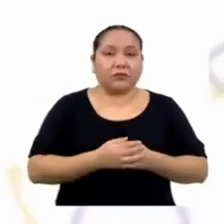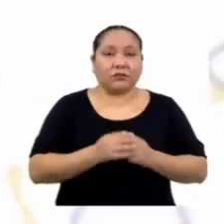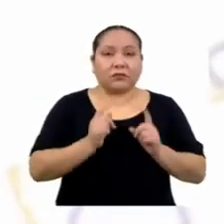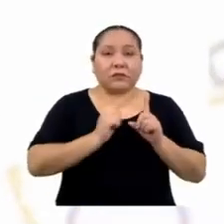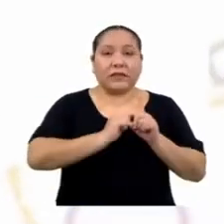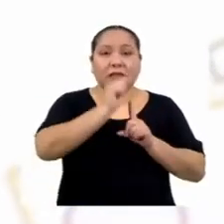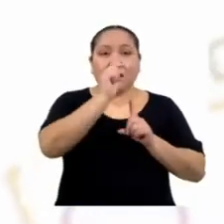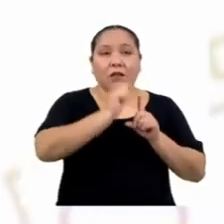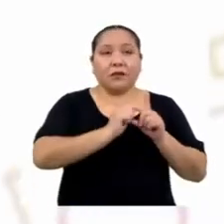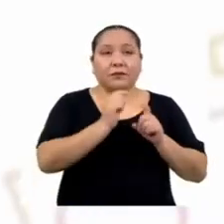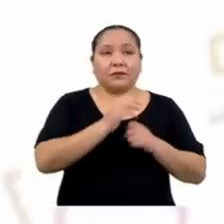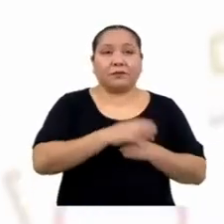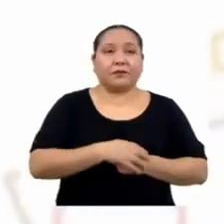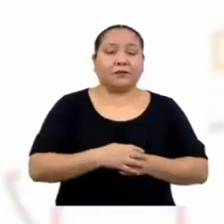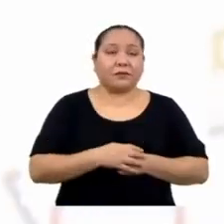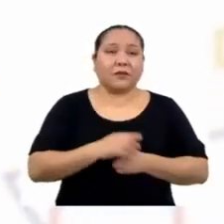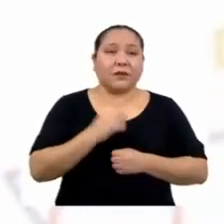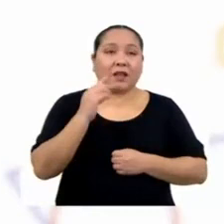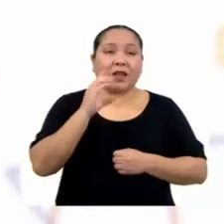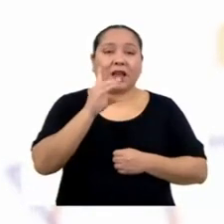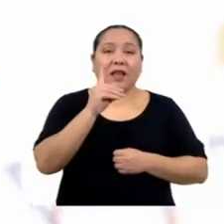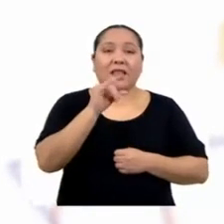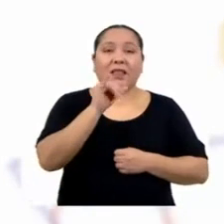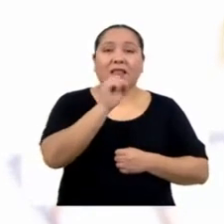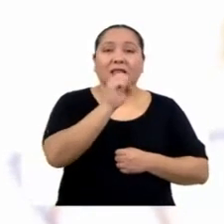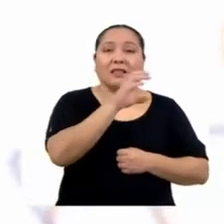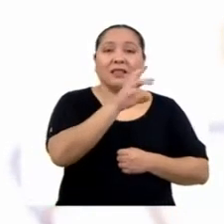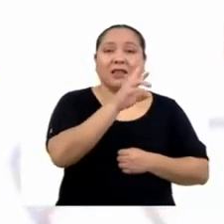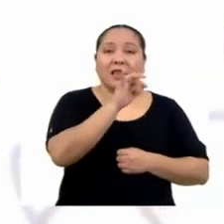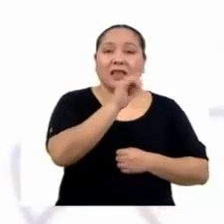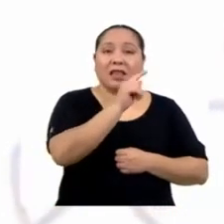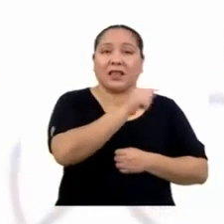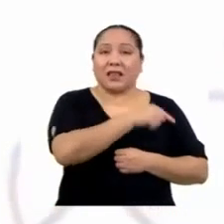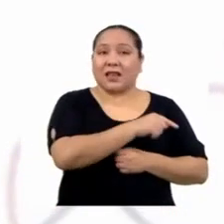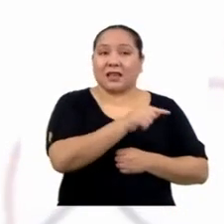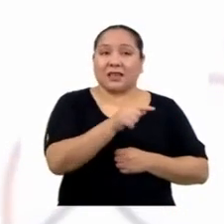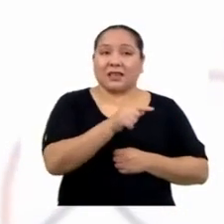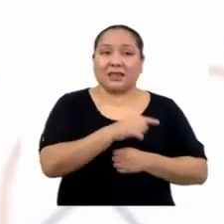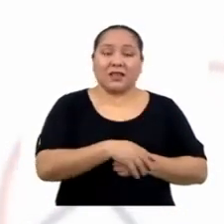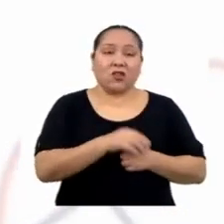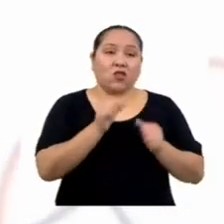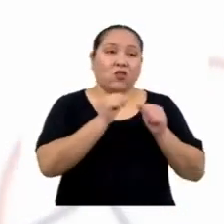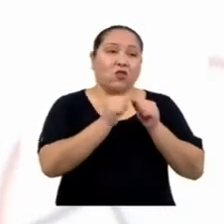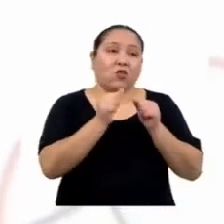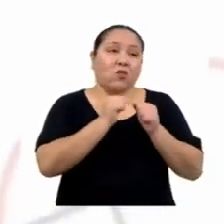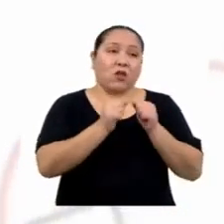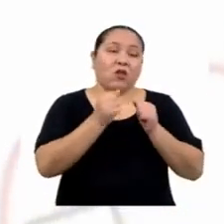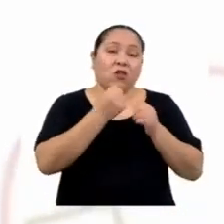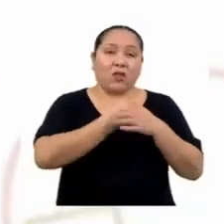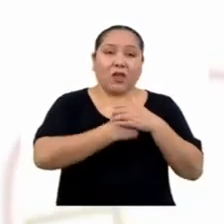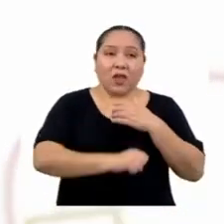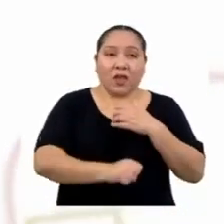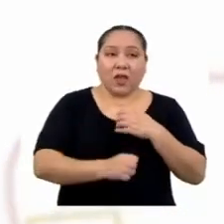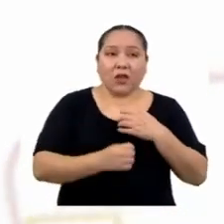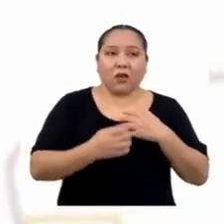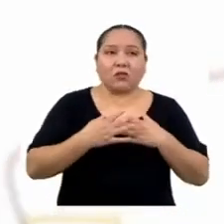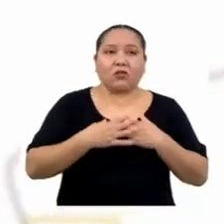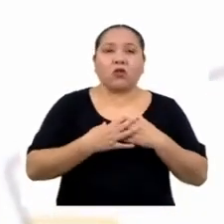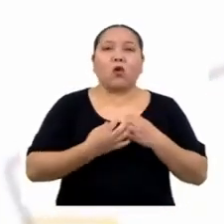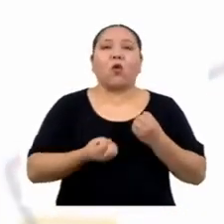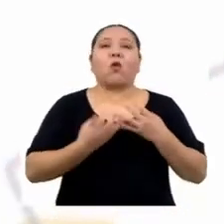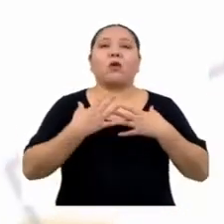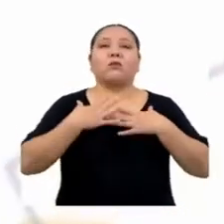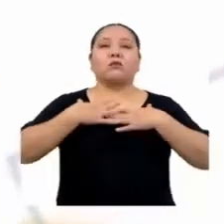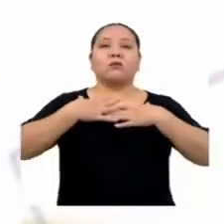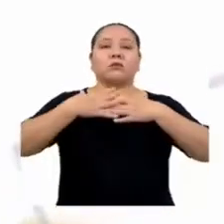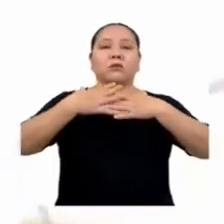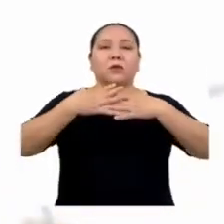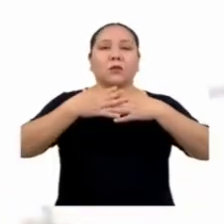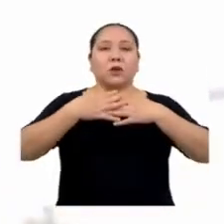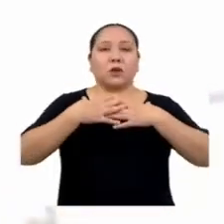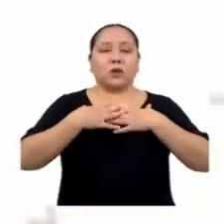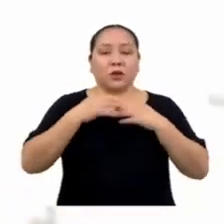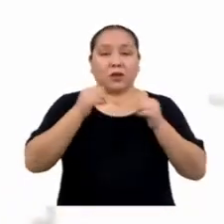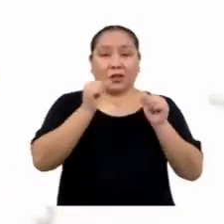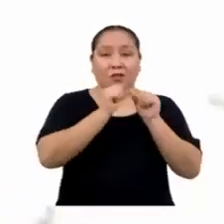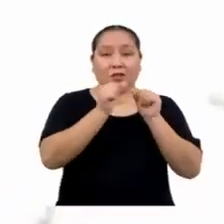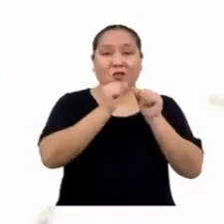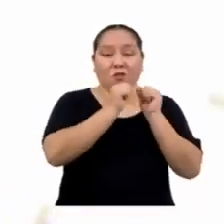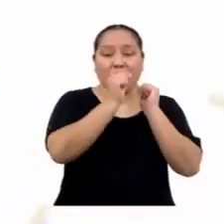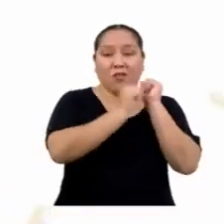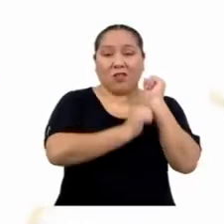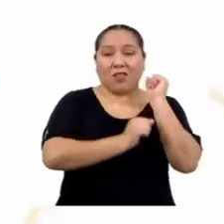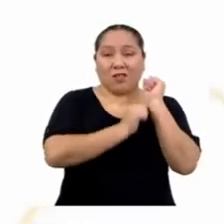con verde, las variables cuantitativas discretas. O sea, número de hijos, frecuencia respiratoria y número de hermanos.